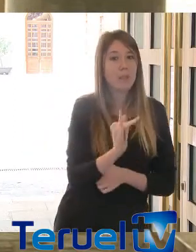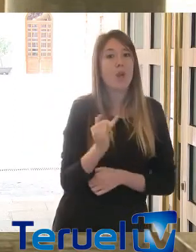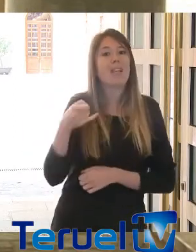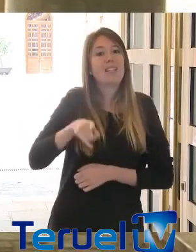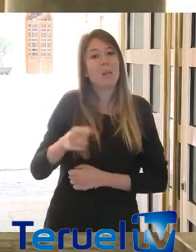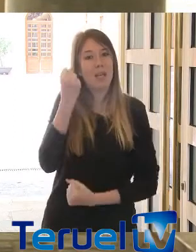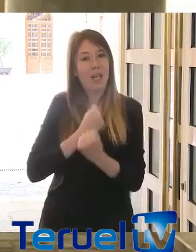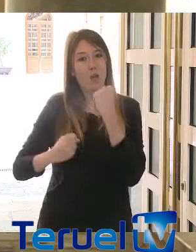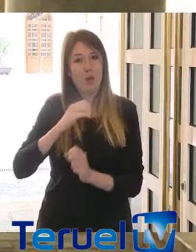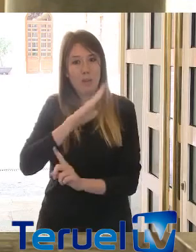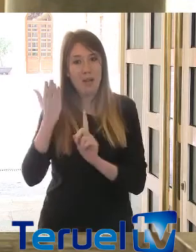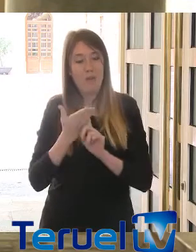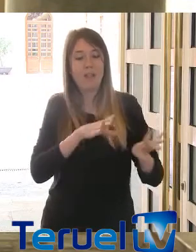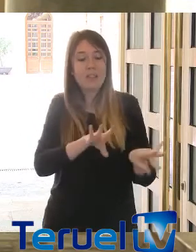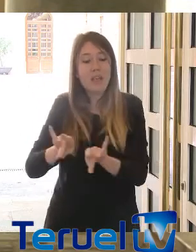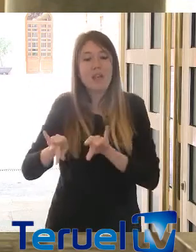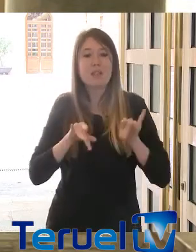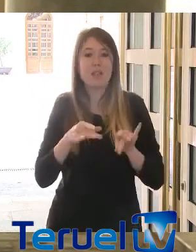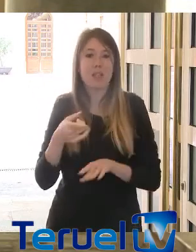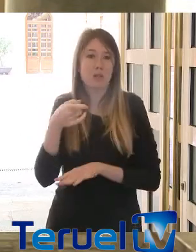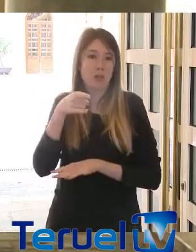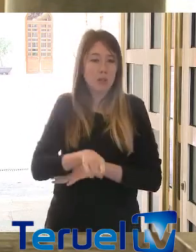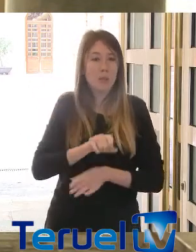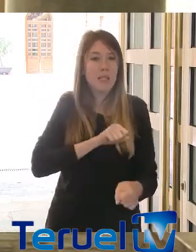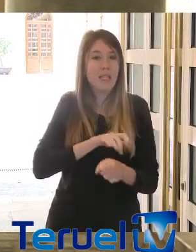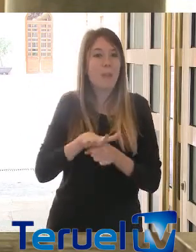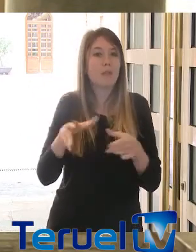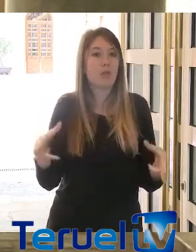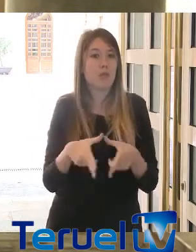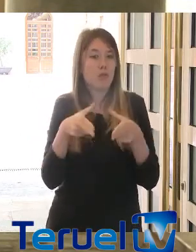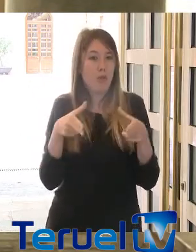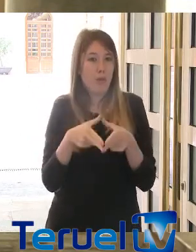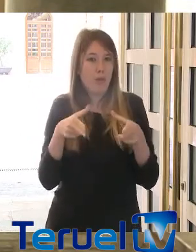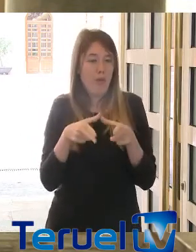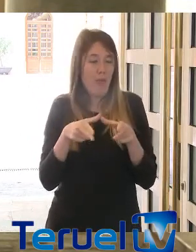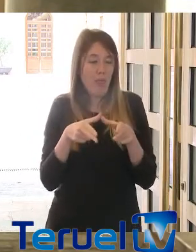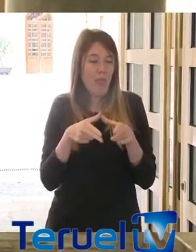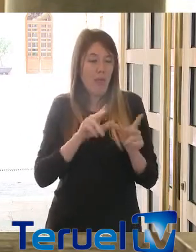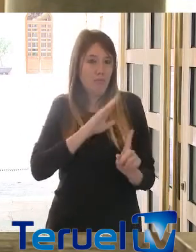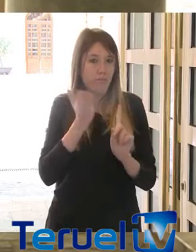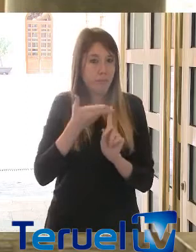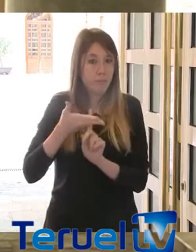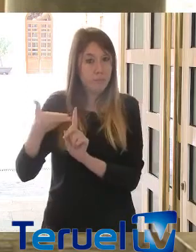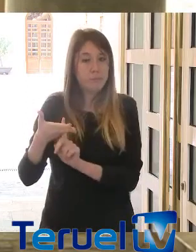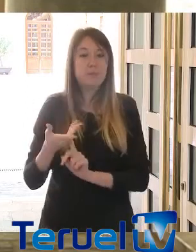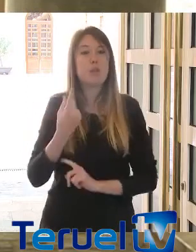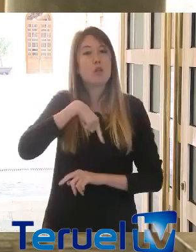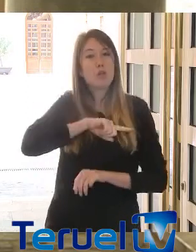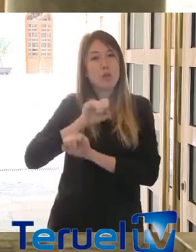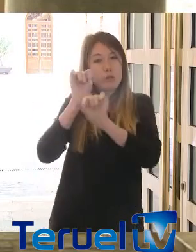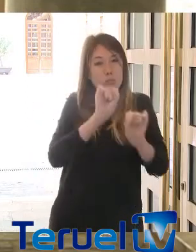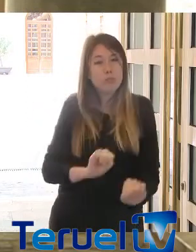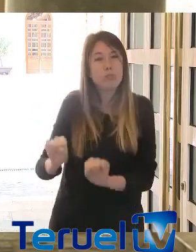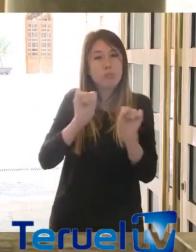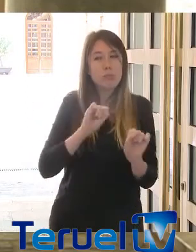de la economía y en el terreno de la sociedad en su conjunto. Venimos defendiendo desde